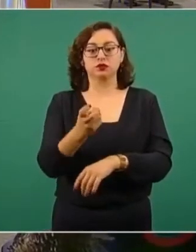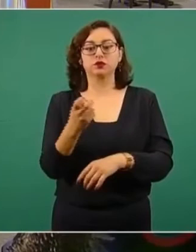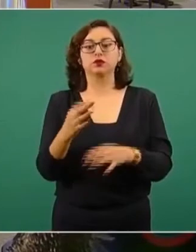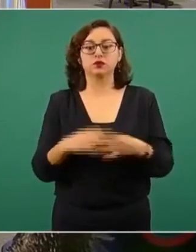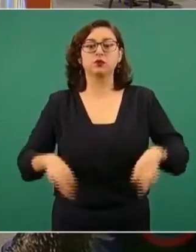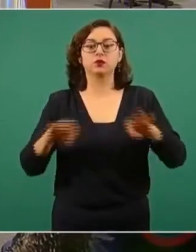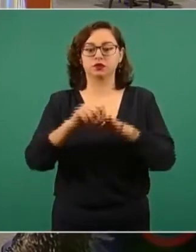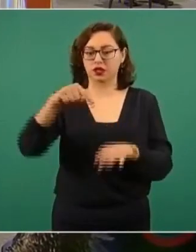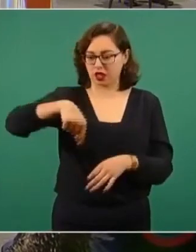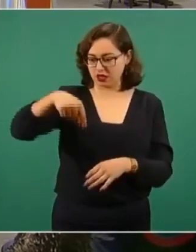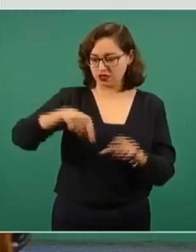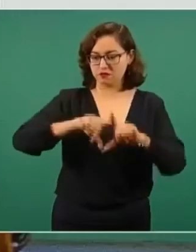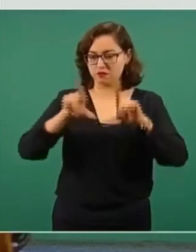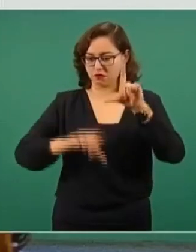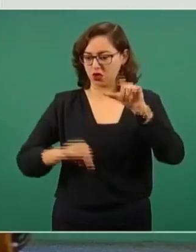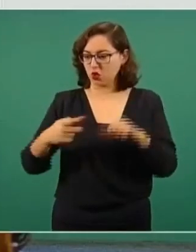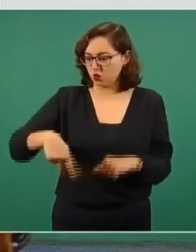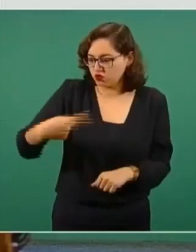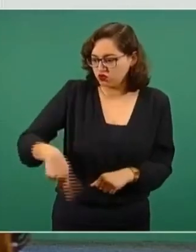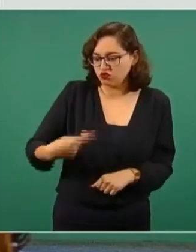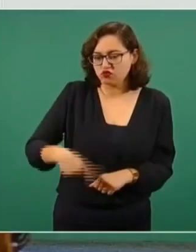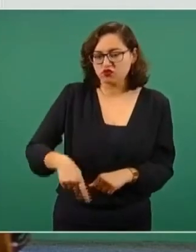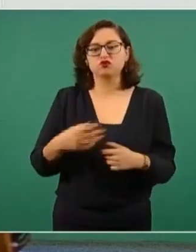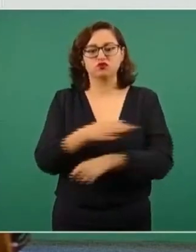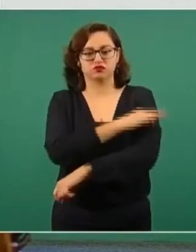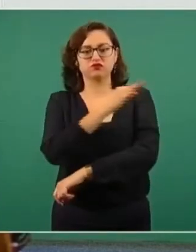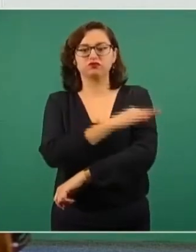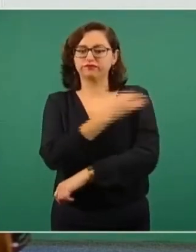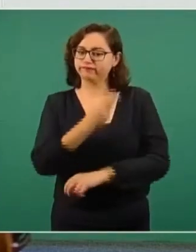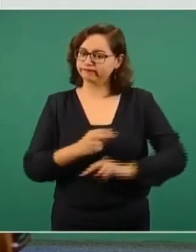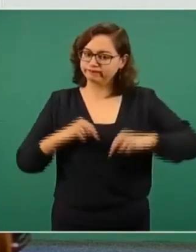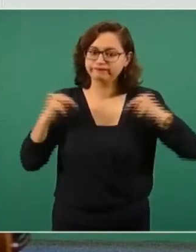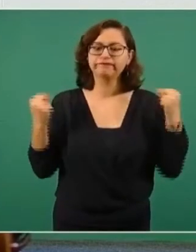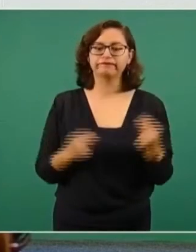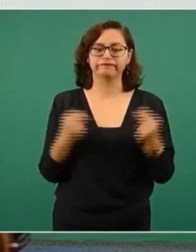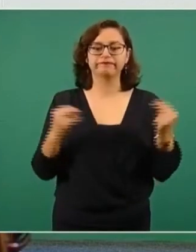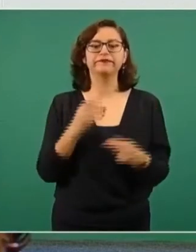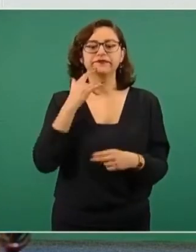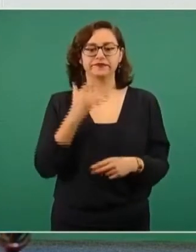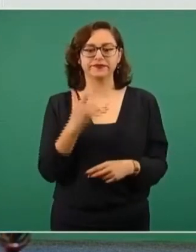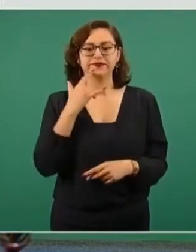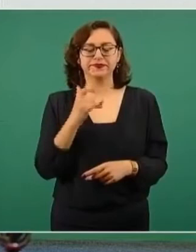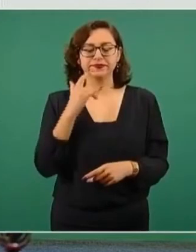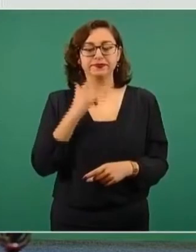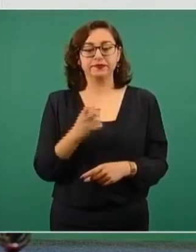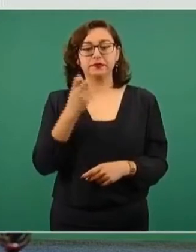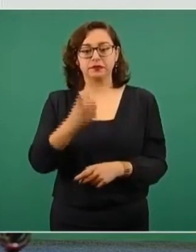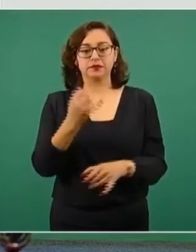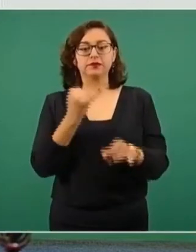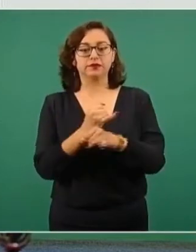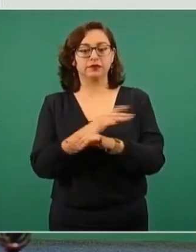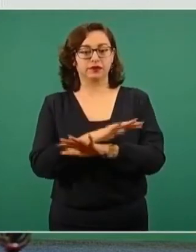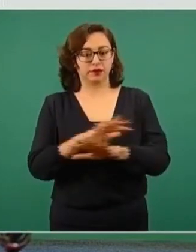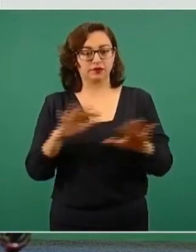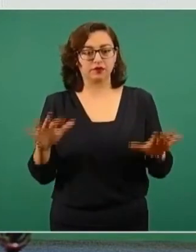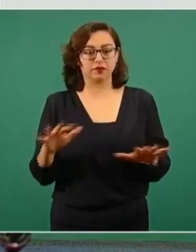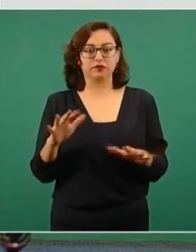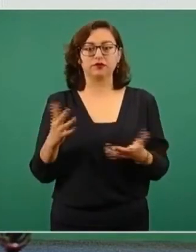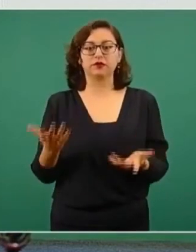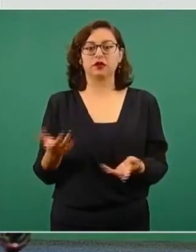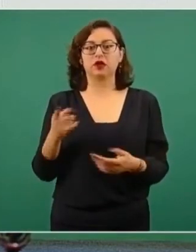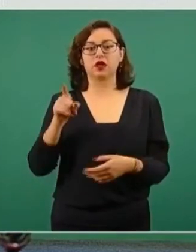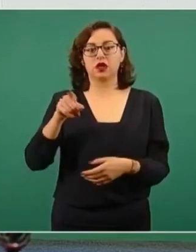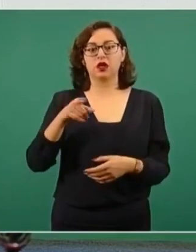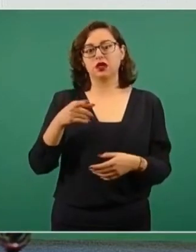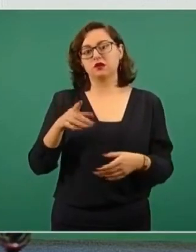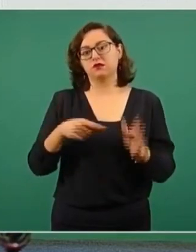esfuerzo mexicano por tener o contar con una vacuna propia, esta información que les estoy presentando proviene de la Universidad de